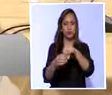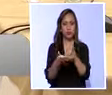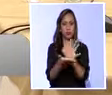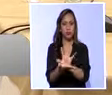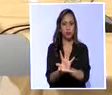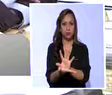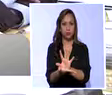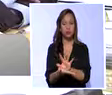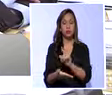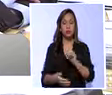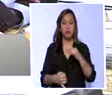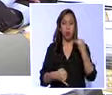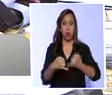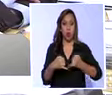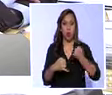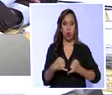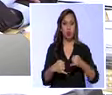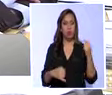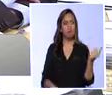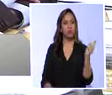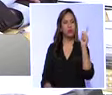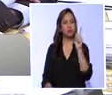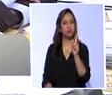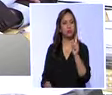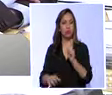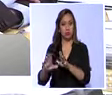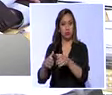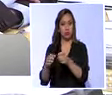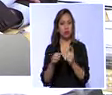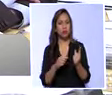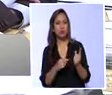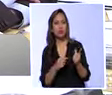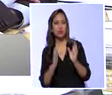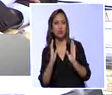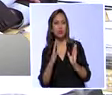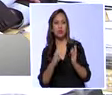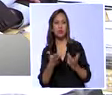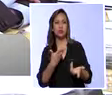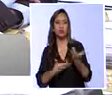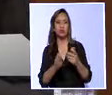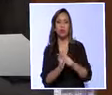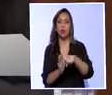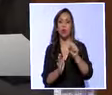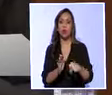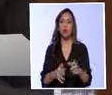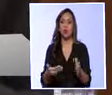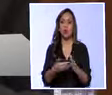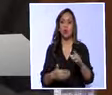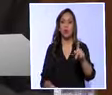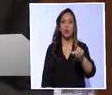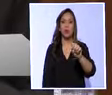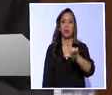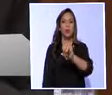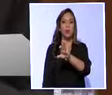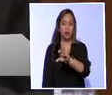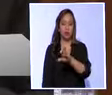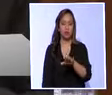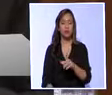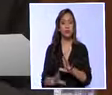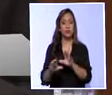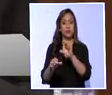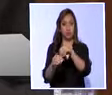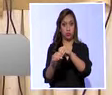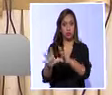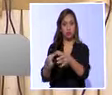Nacional. Fue la última comparecencia que recibió la Mesa Legislativa en el marco del juicio político contra Polit. En la Comisión de